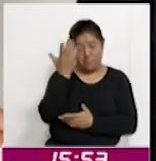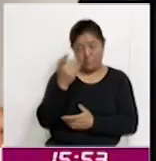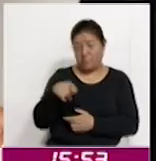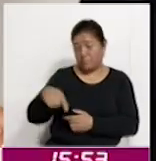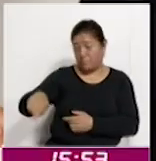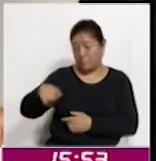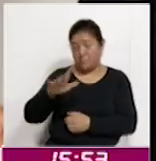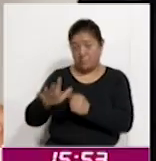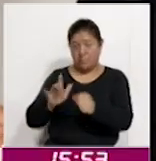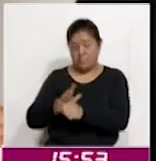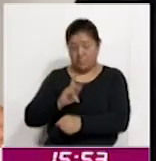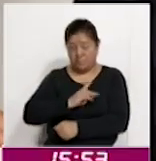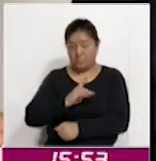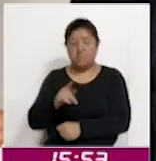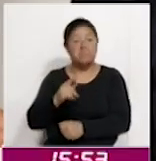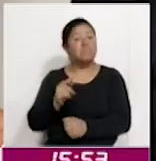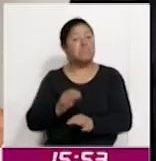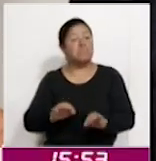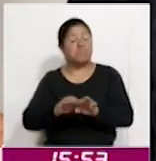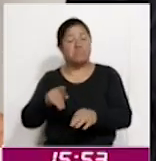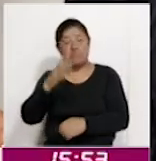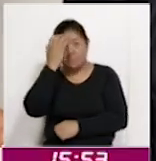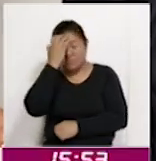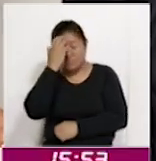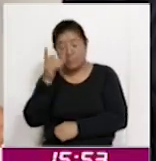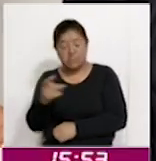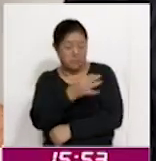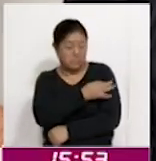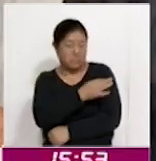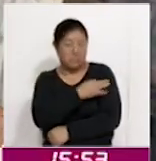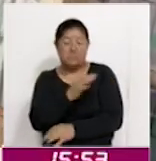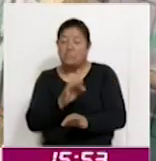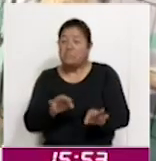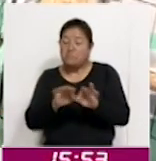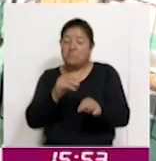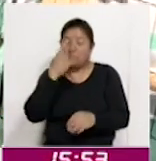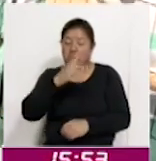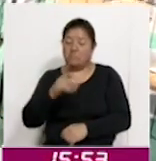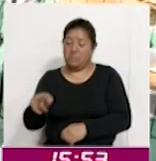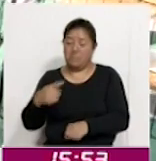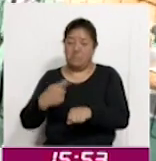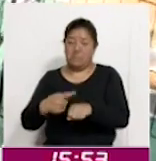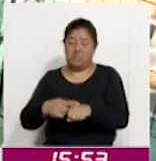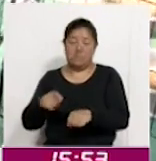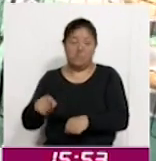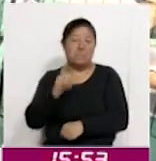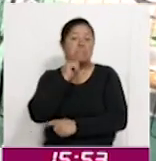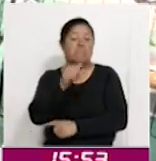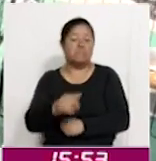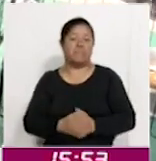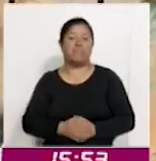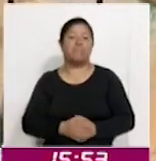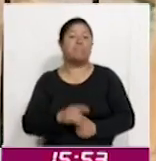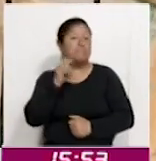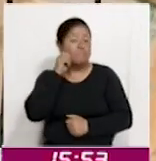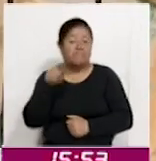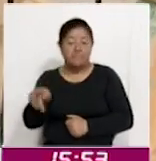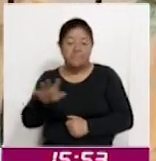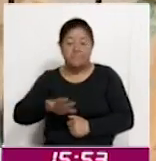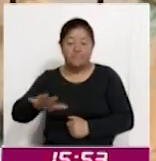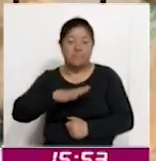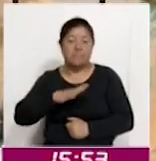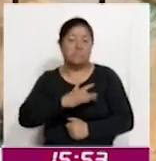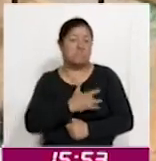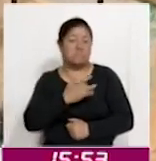el cuadro básico de vacunación, que es fundamental para que nuestros animalitos no se enfermen, independientemente de las condiciones que